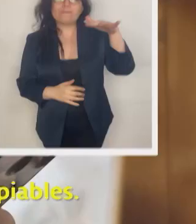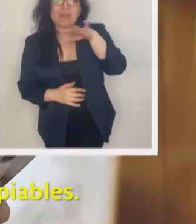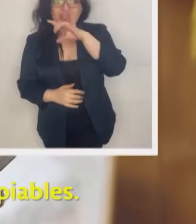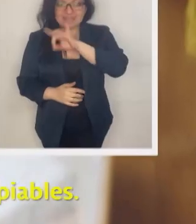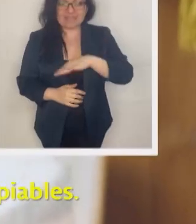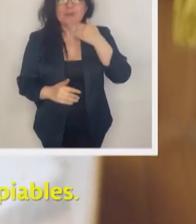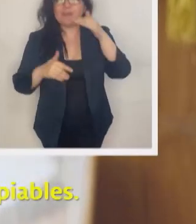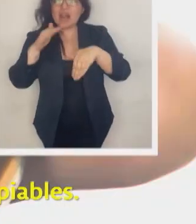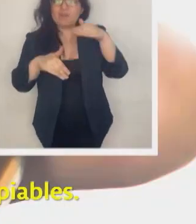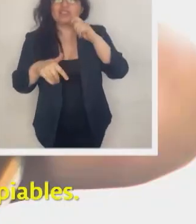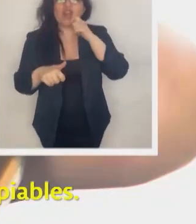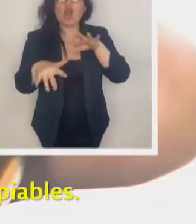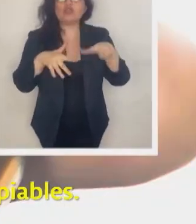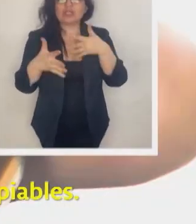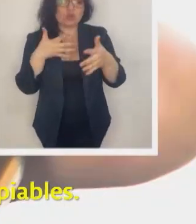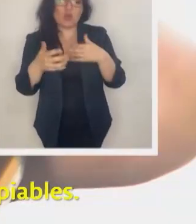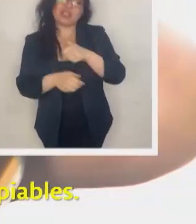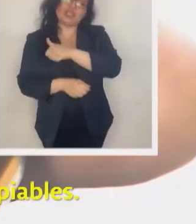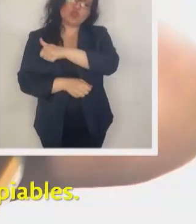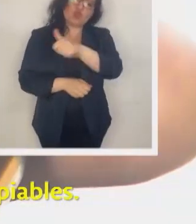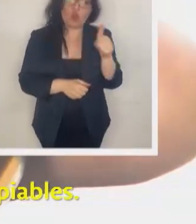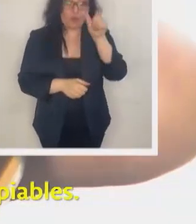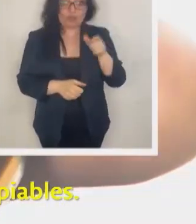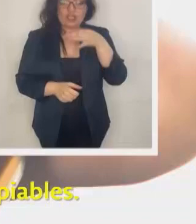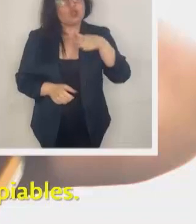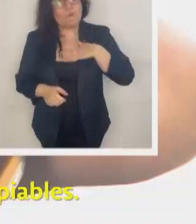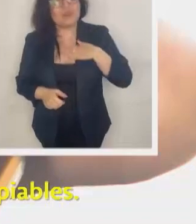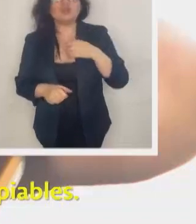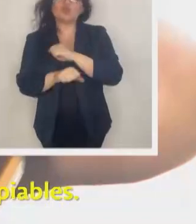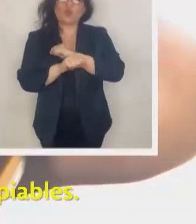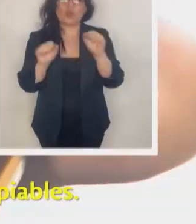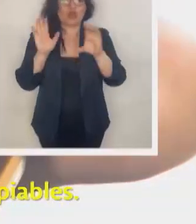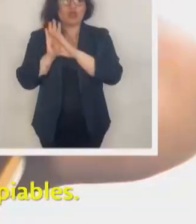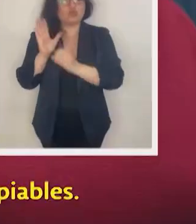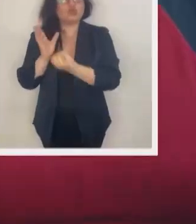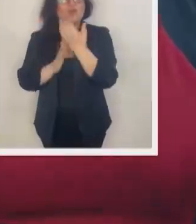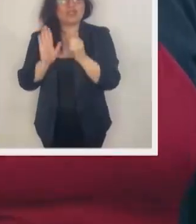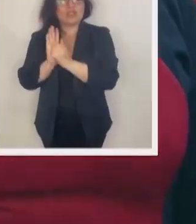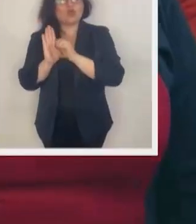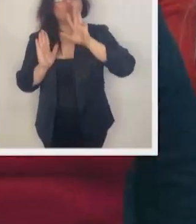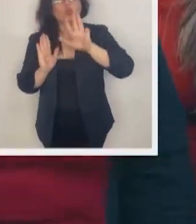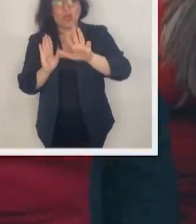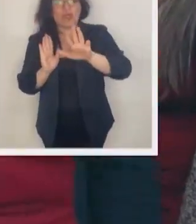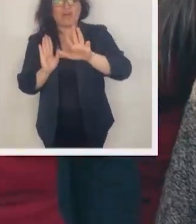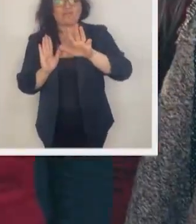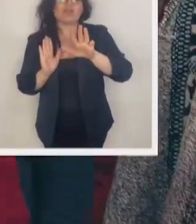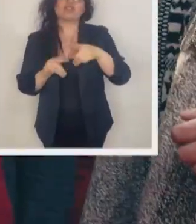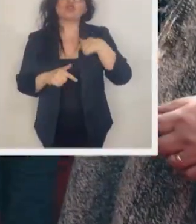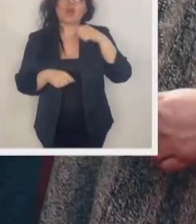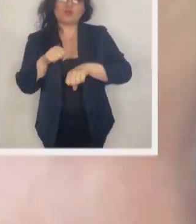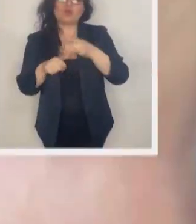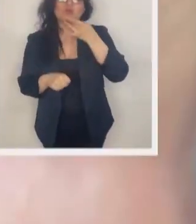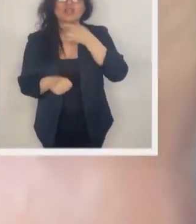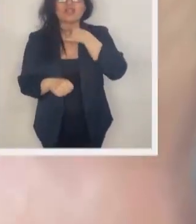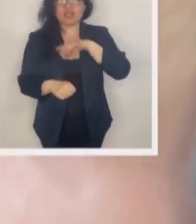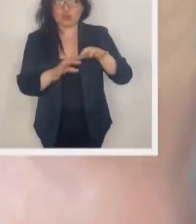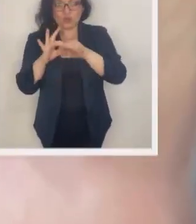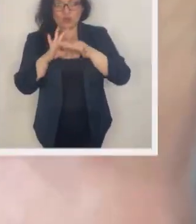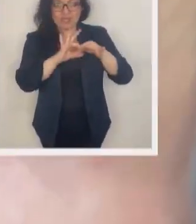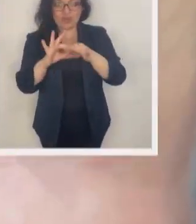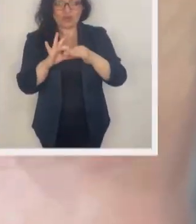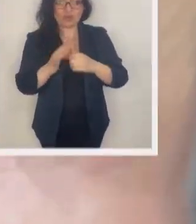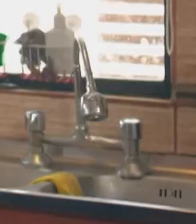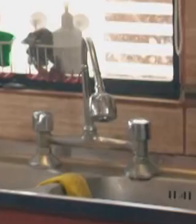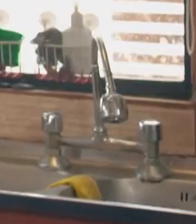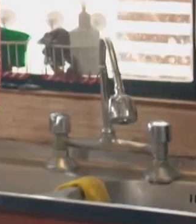El mar territorial y las playas son bienes naturales comunes inapropiables. Artículo 9 de la nueva Constitución. ¡A fuego